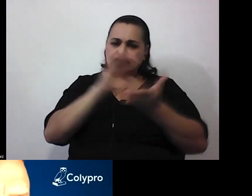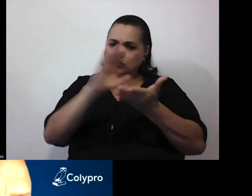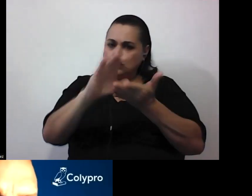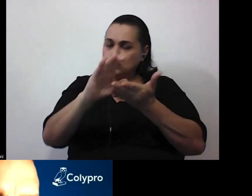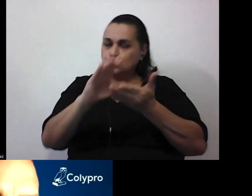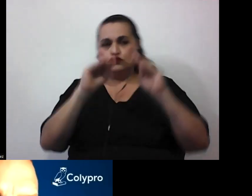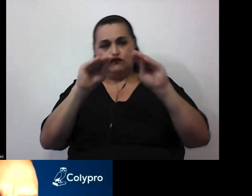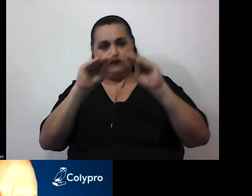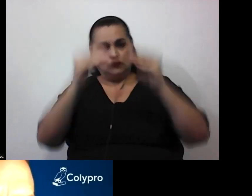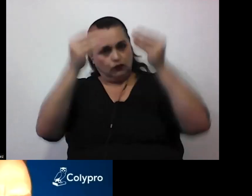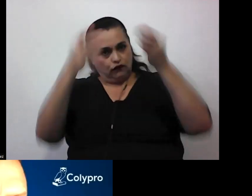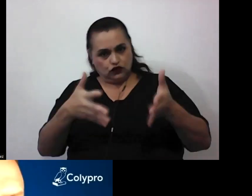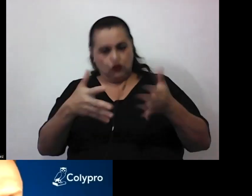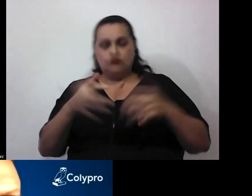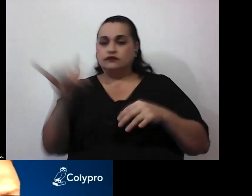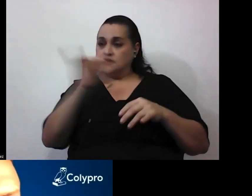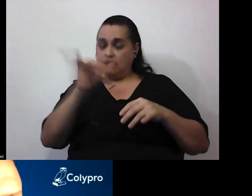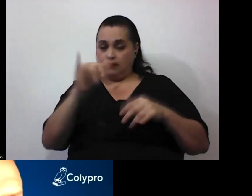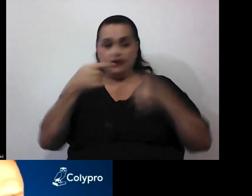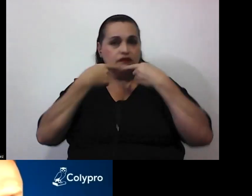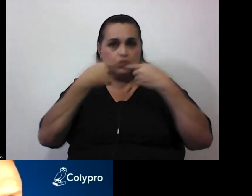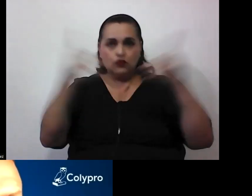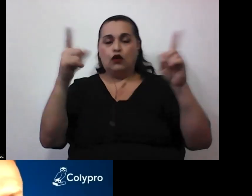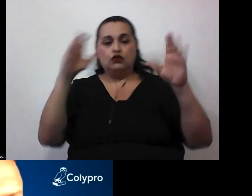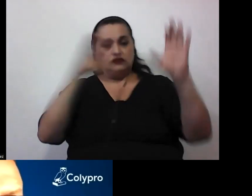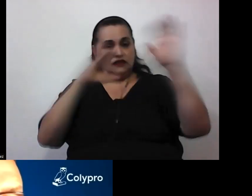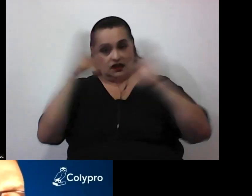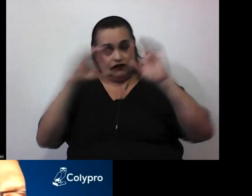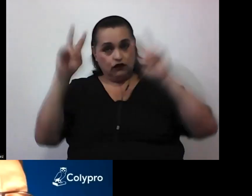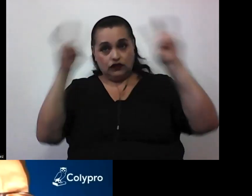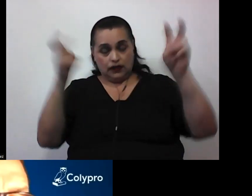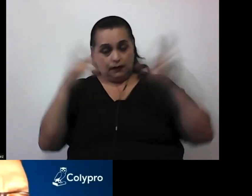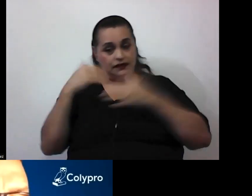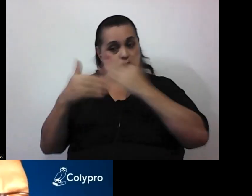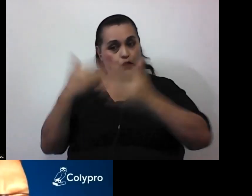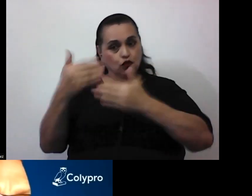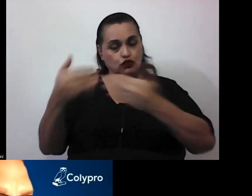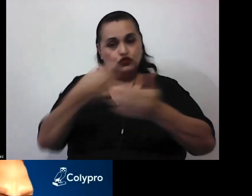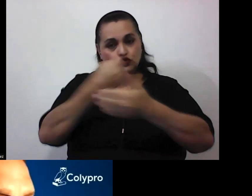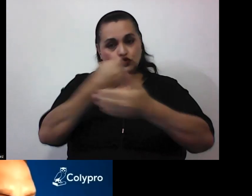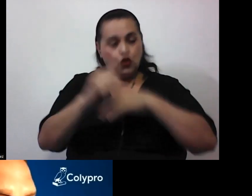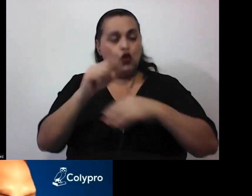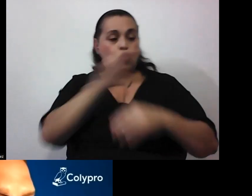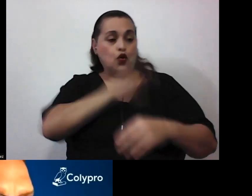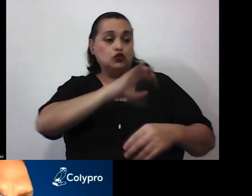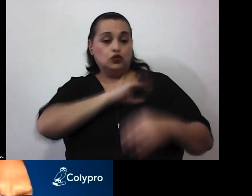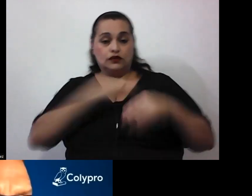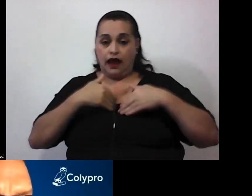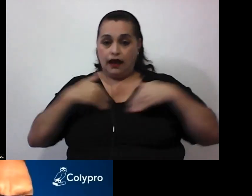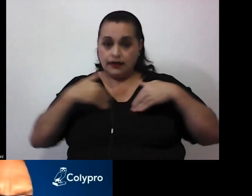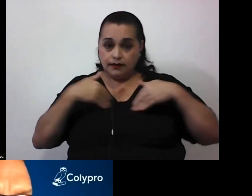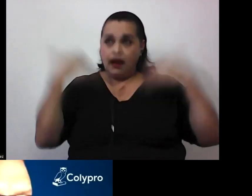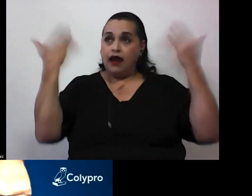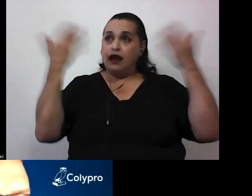También se desempeña como divulgador científico en temas de evolución, comportamiento animal y ambiente y como